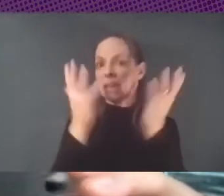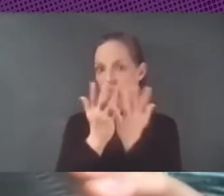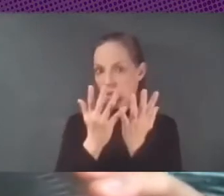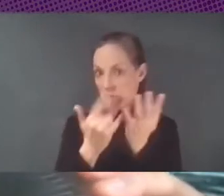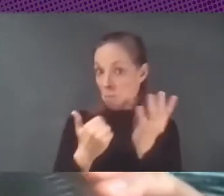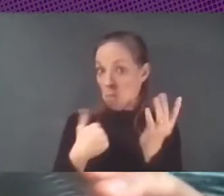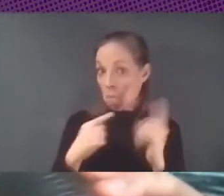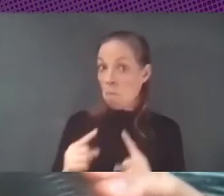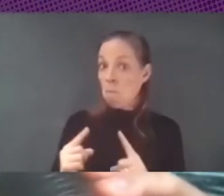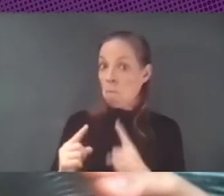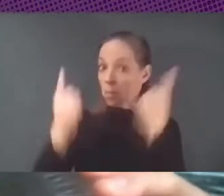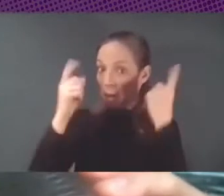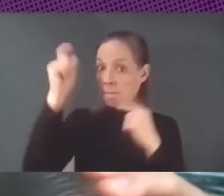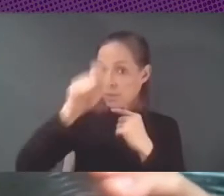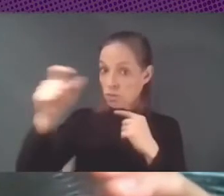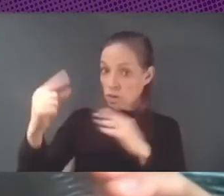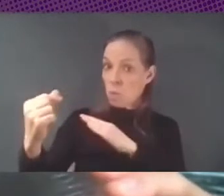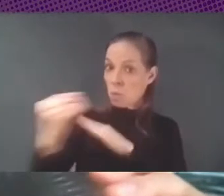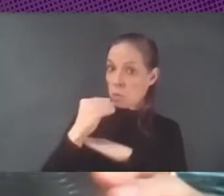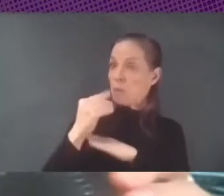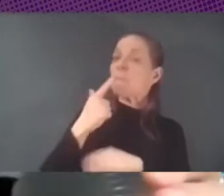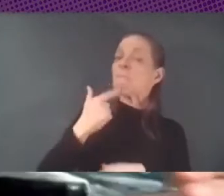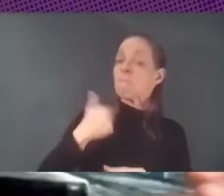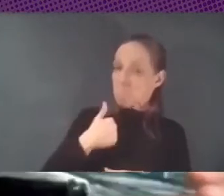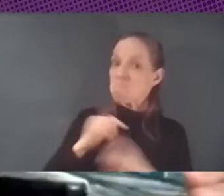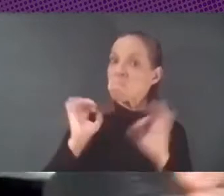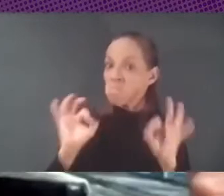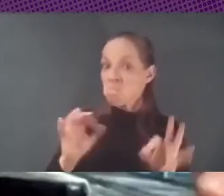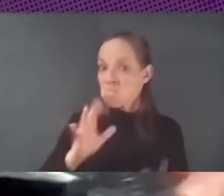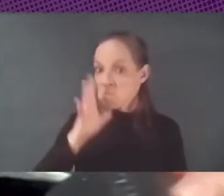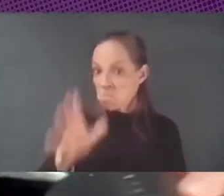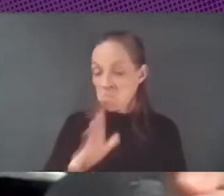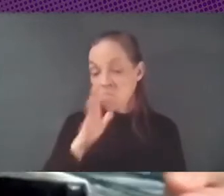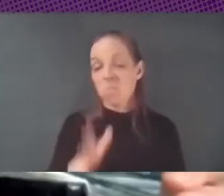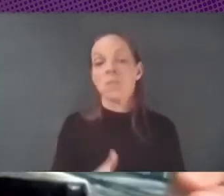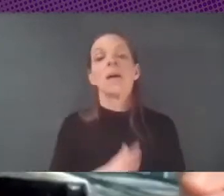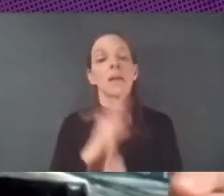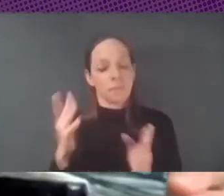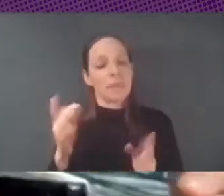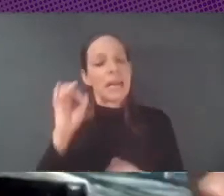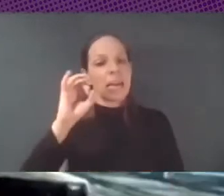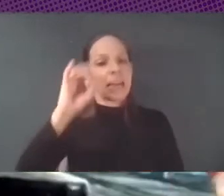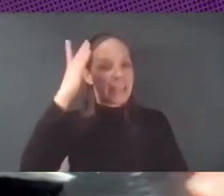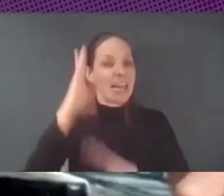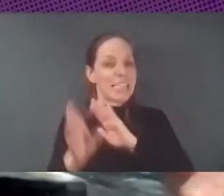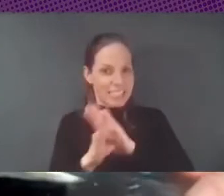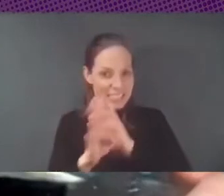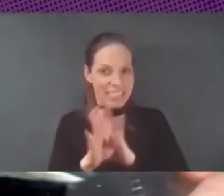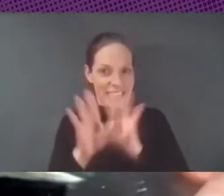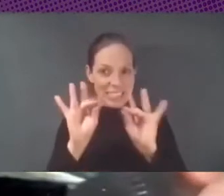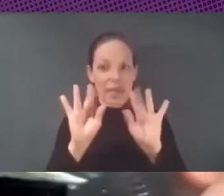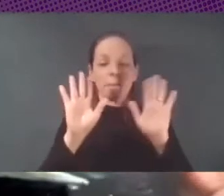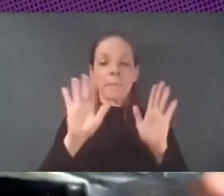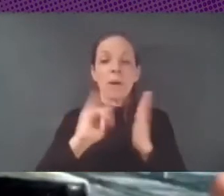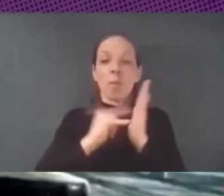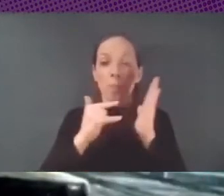algún funder o sea que me parece alucinante entonces es un proyecto que la iniciativa sigue pero el proyecto concretamente de